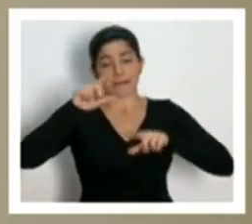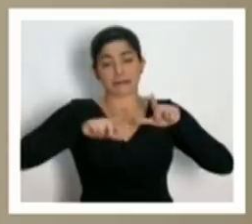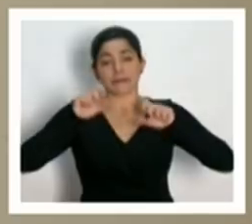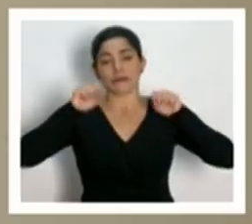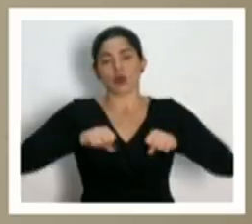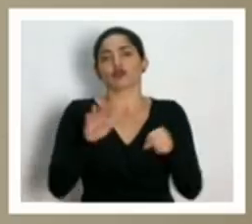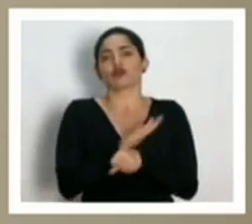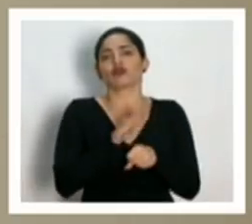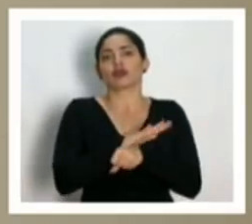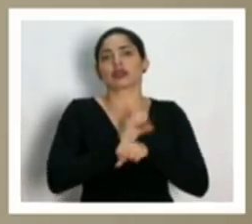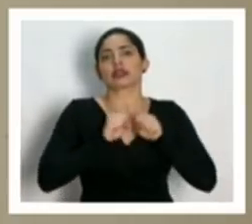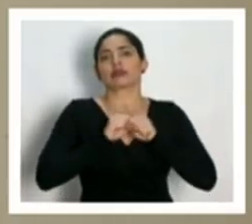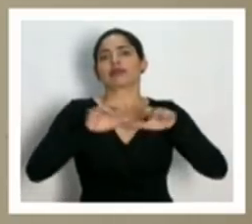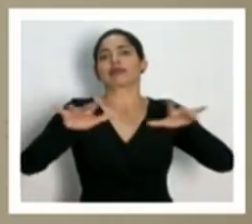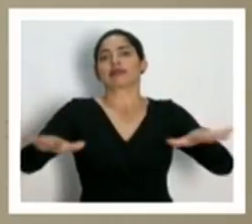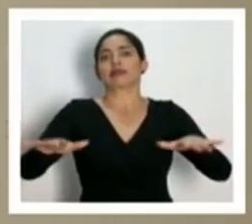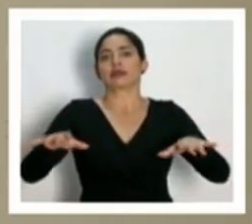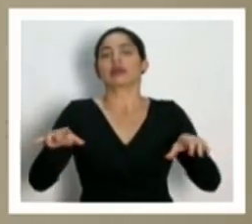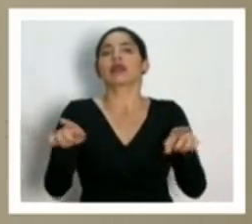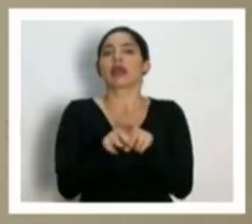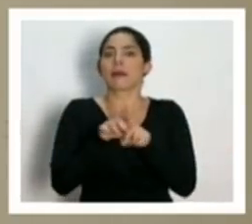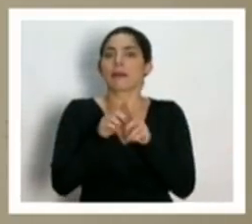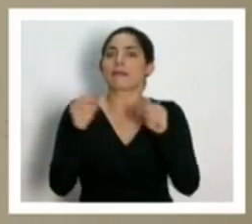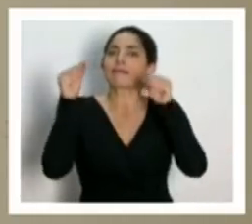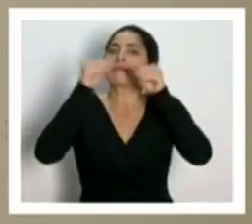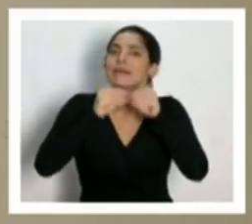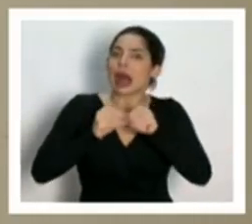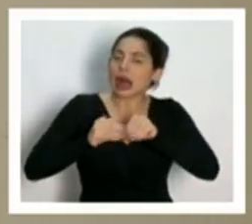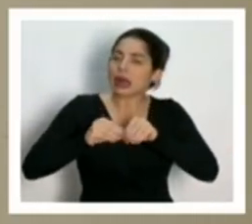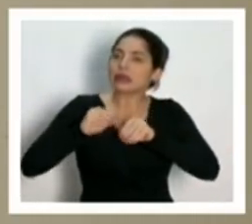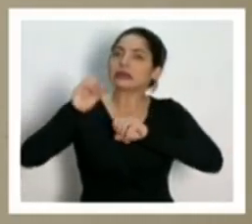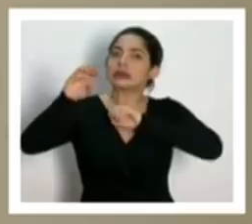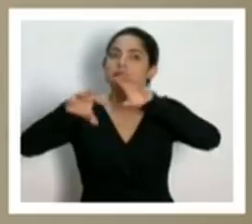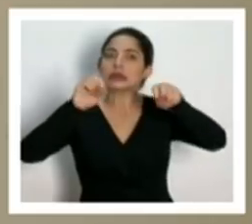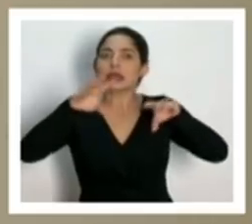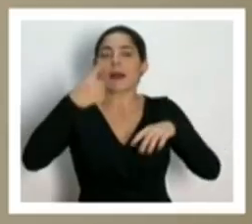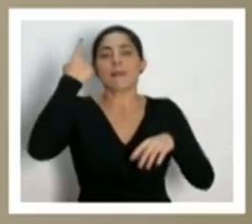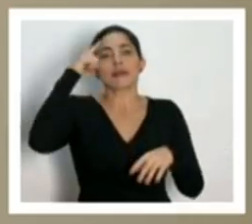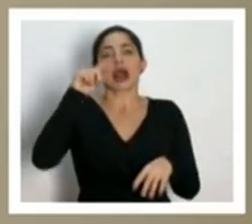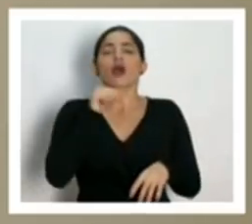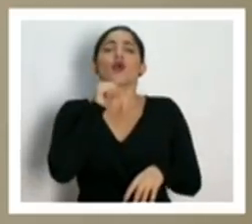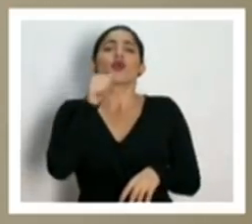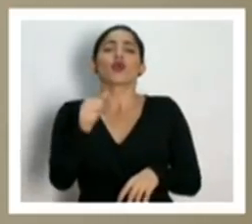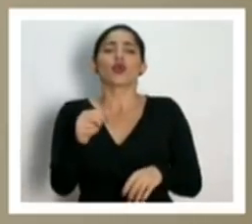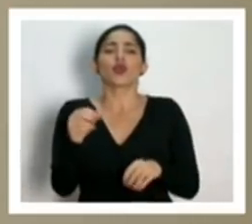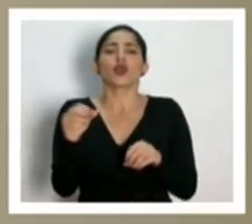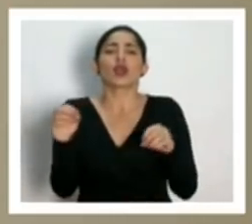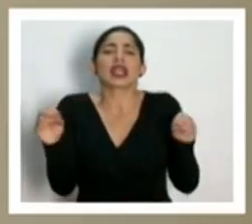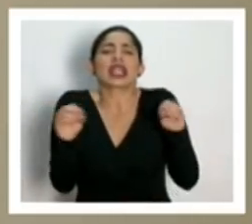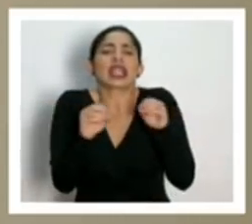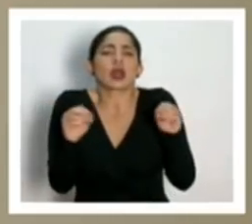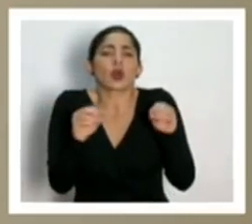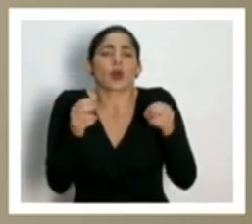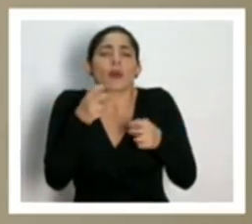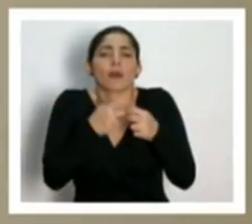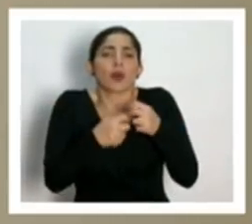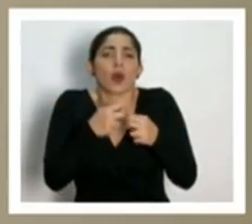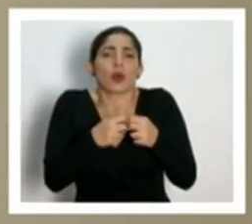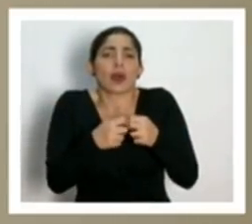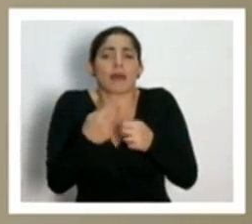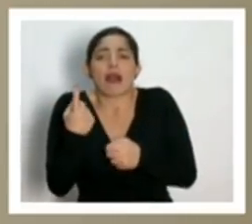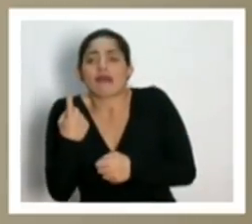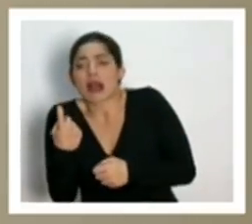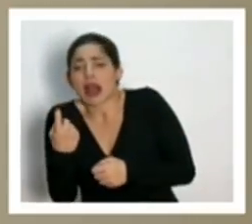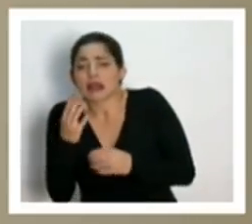necesarias que requeramos incluso ir más allá y tener ningún problema de disminución